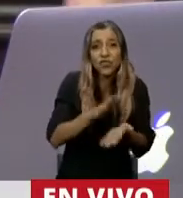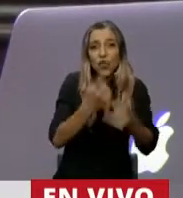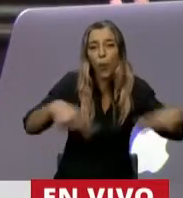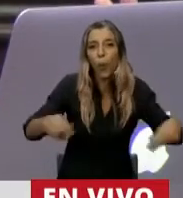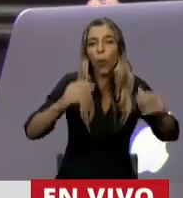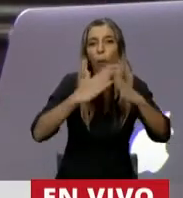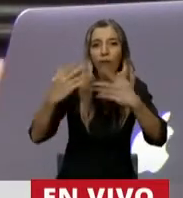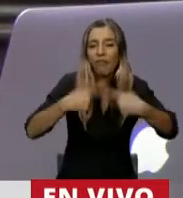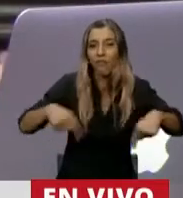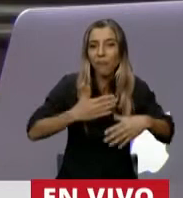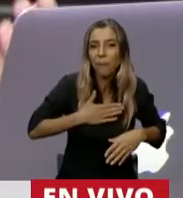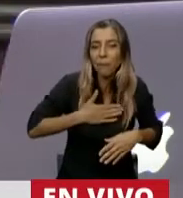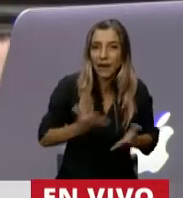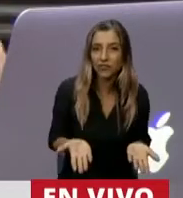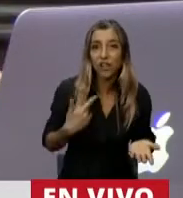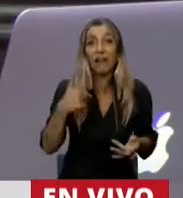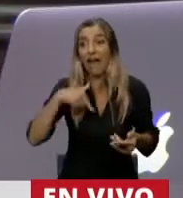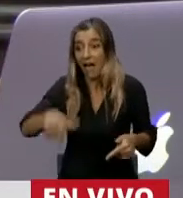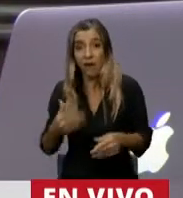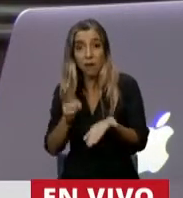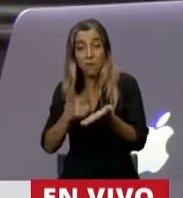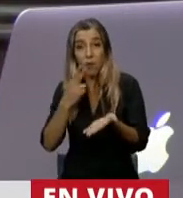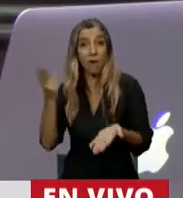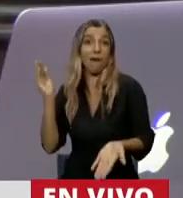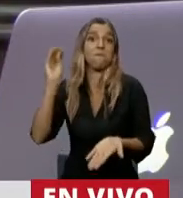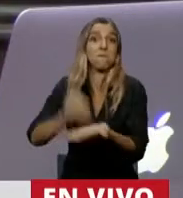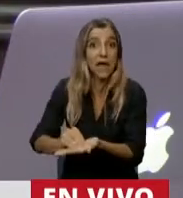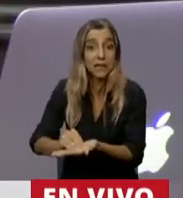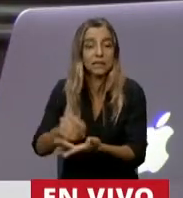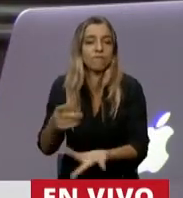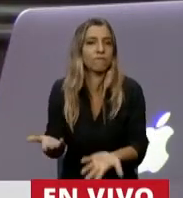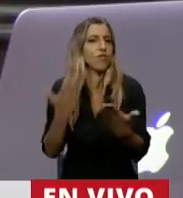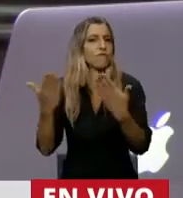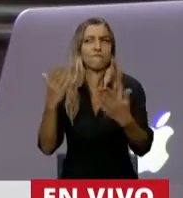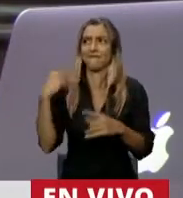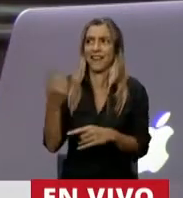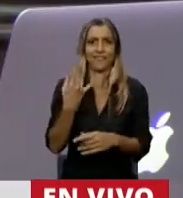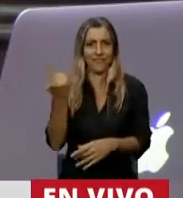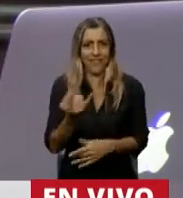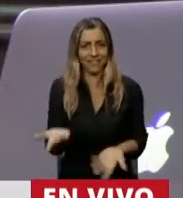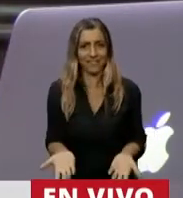,5%. Entonces la comparación que se toma es una comparación absolutamente falsa e irrelevante.